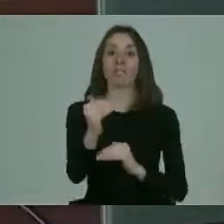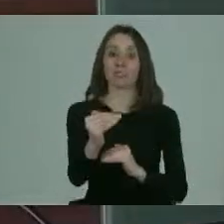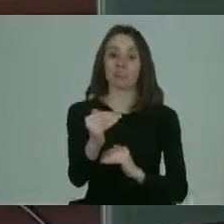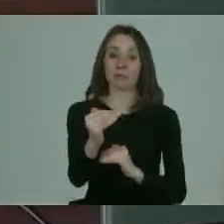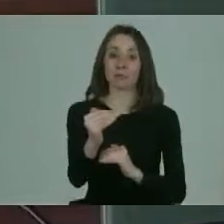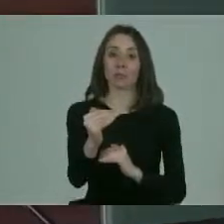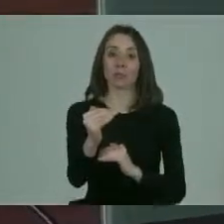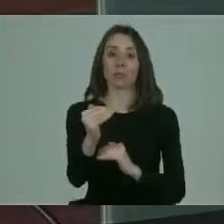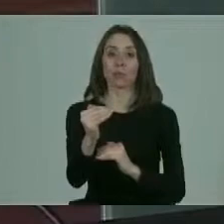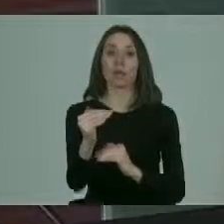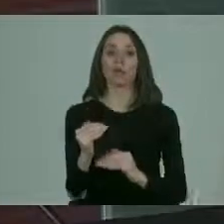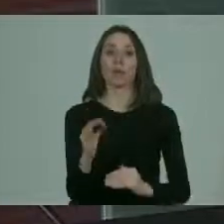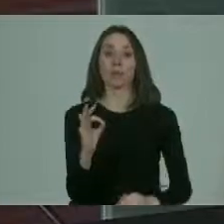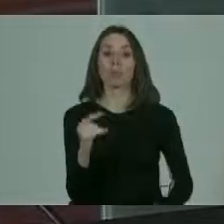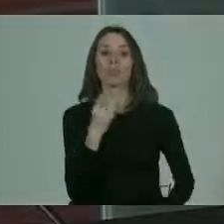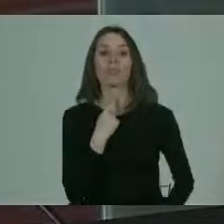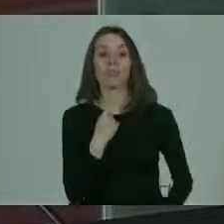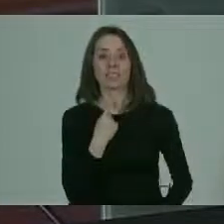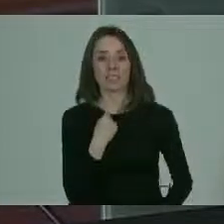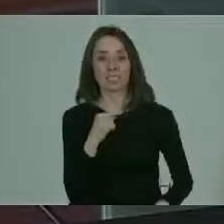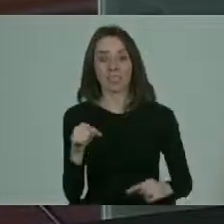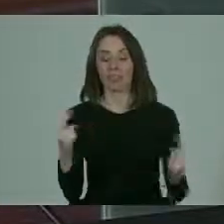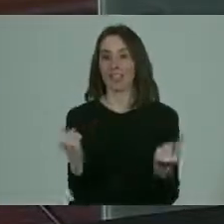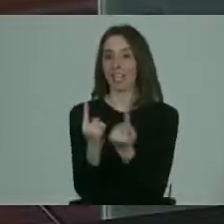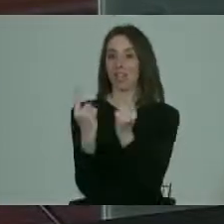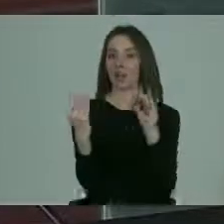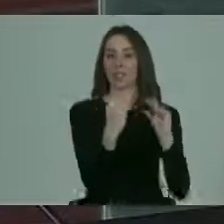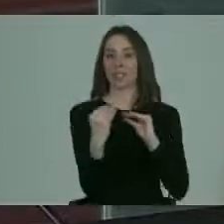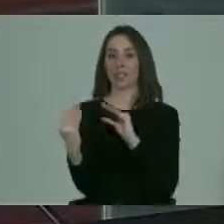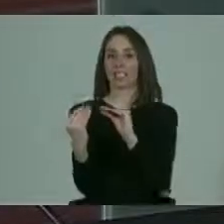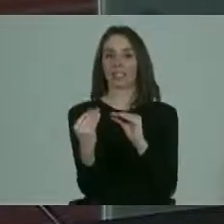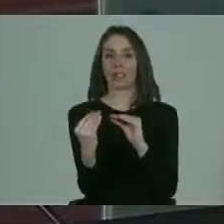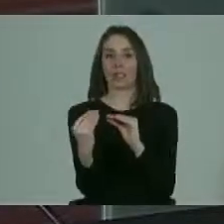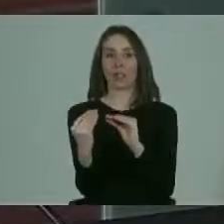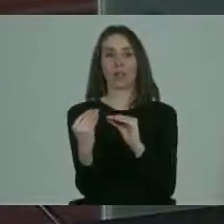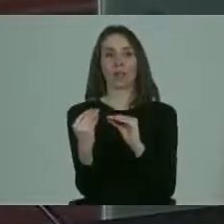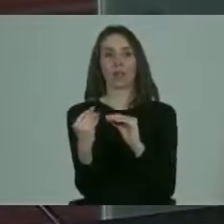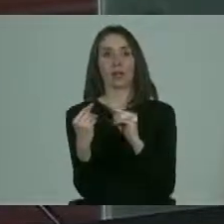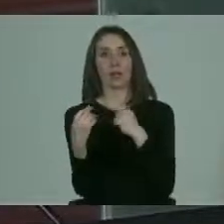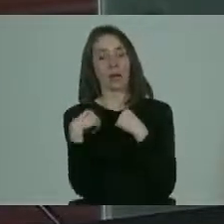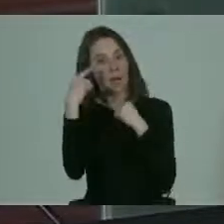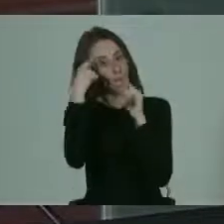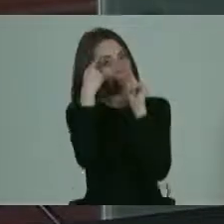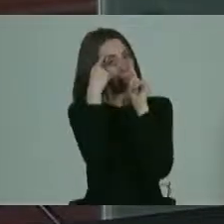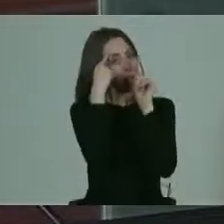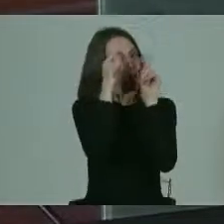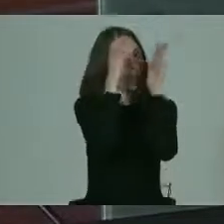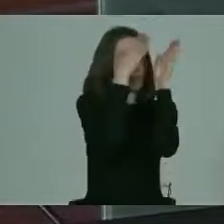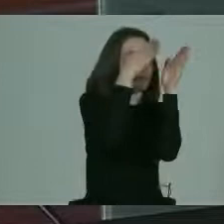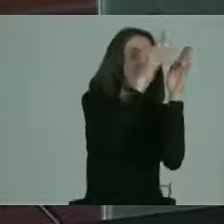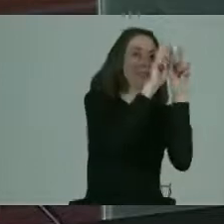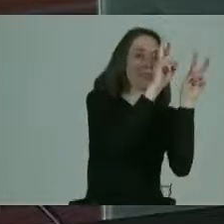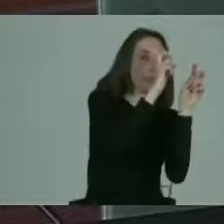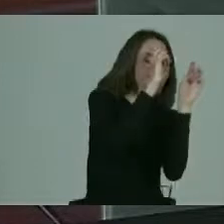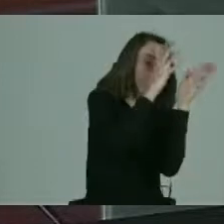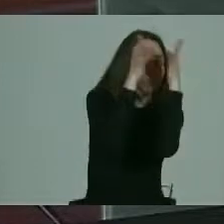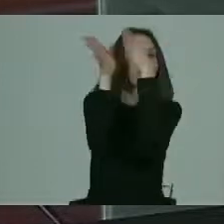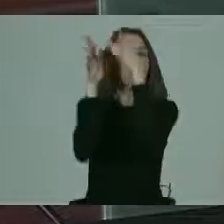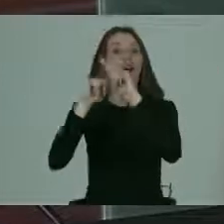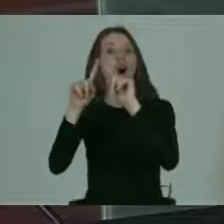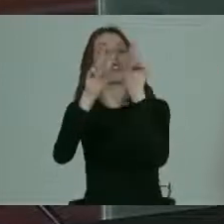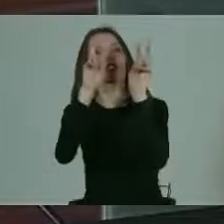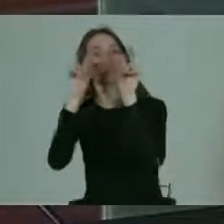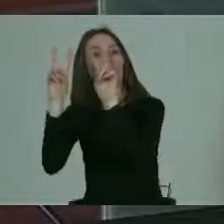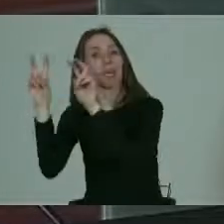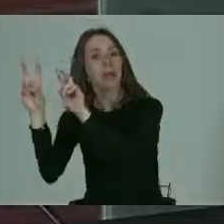punto de vista es muy interesante tener estos encuentros porque también a le direccionan a otros temas que son importantes en